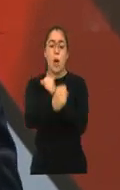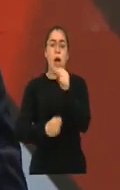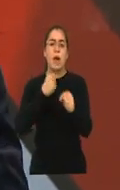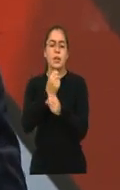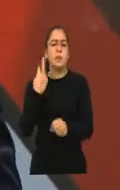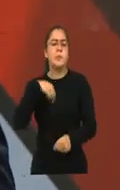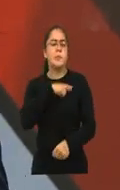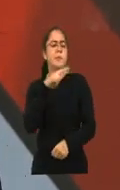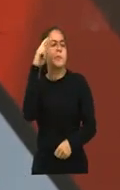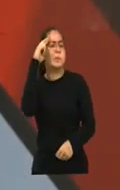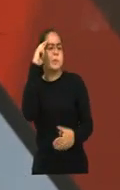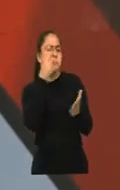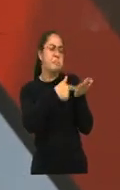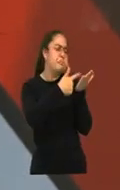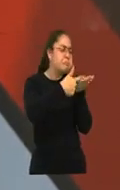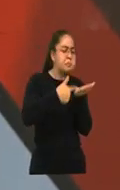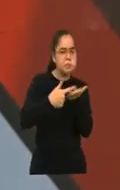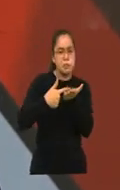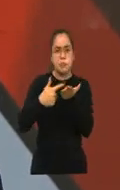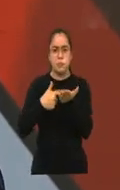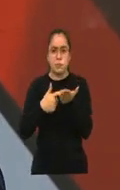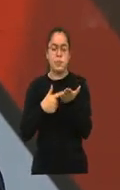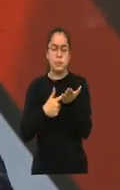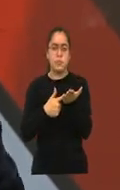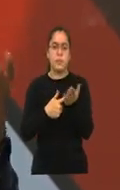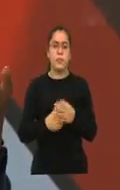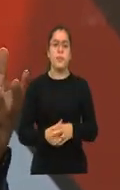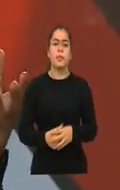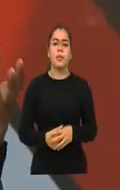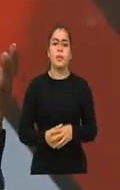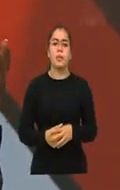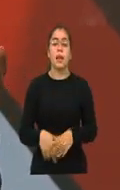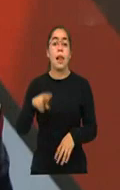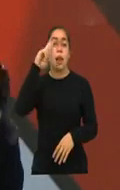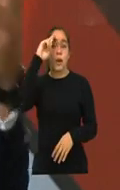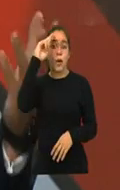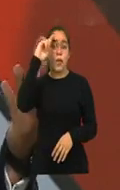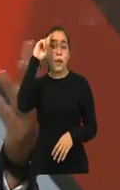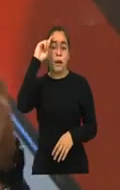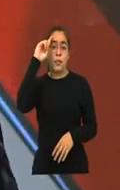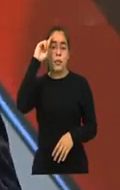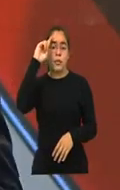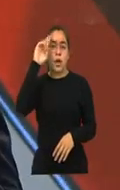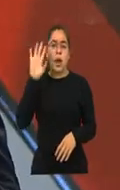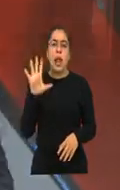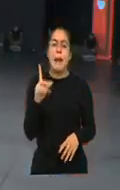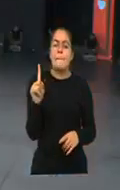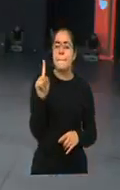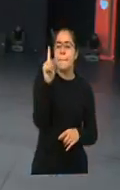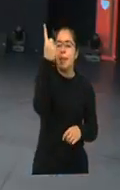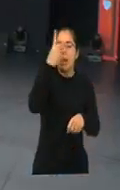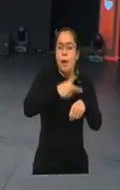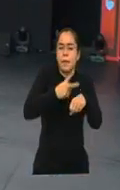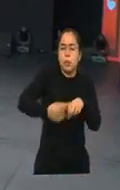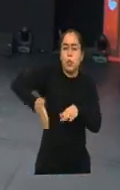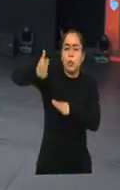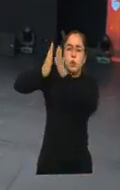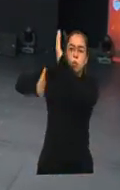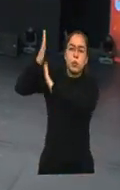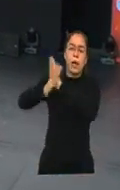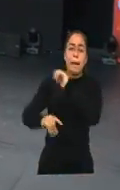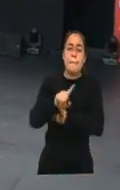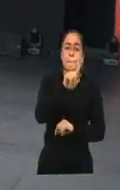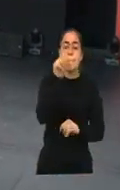conversando con el equipo en algún momento y recordamos cómo aquella primera teletón en 1986 no